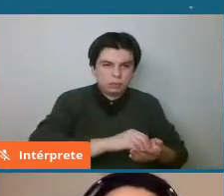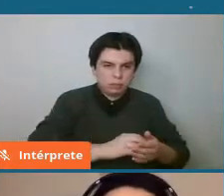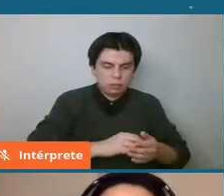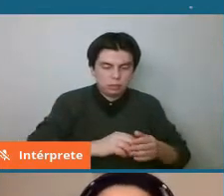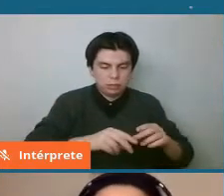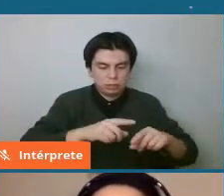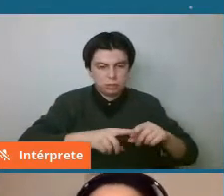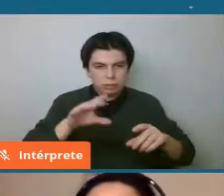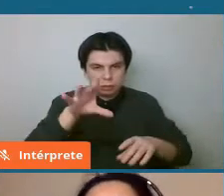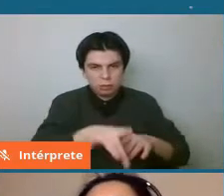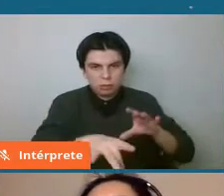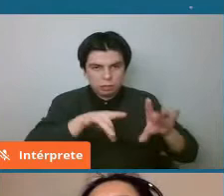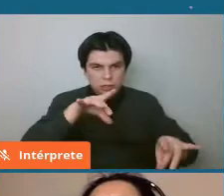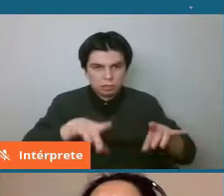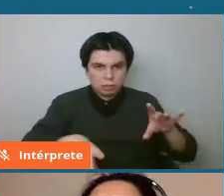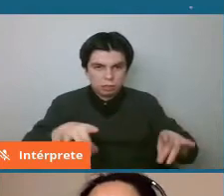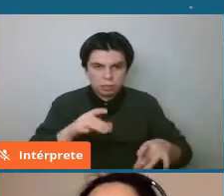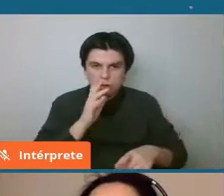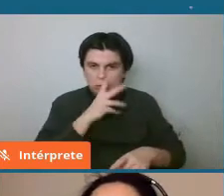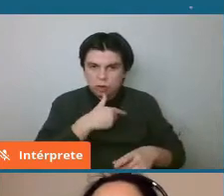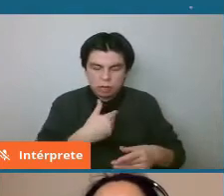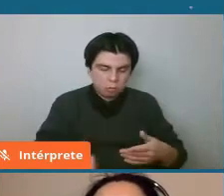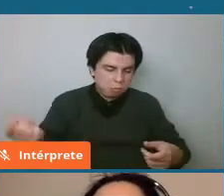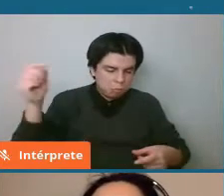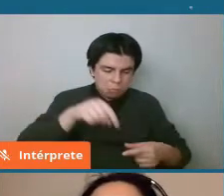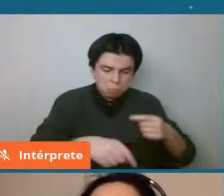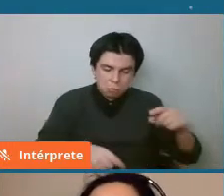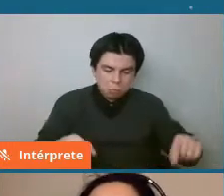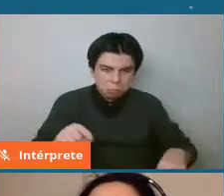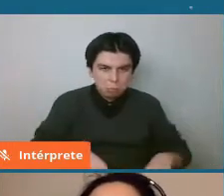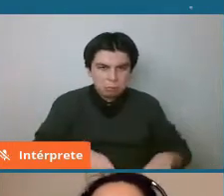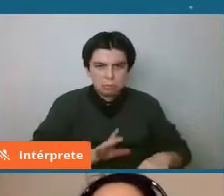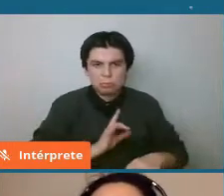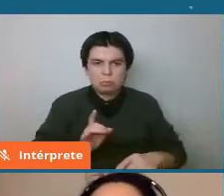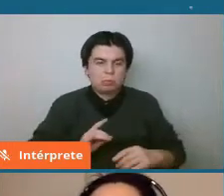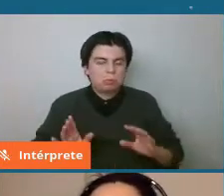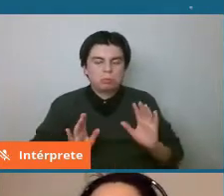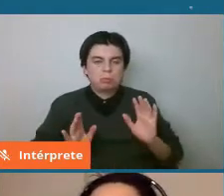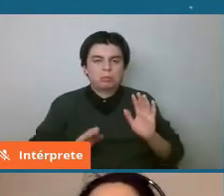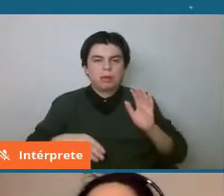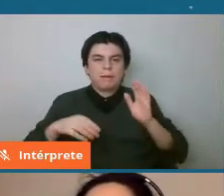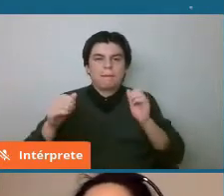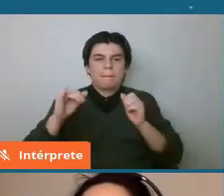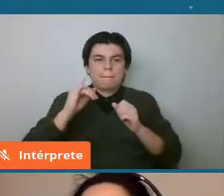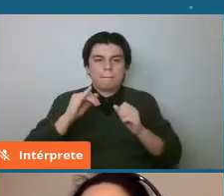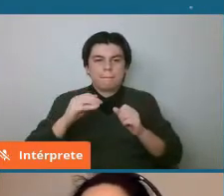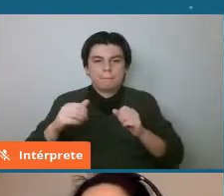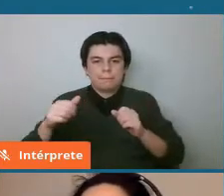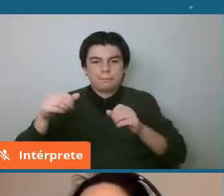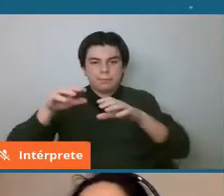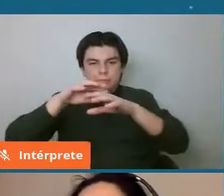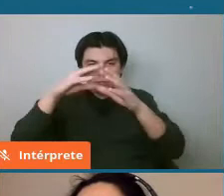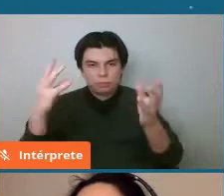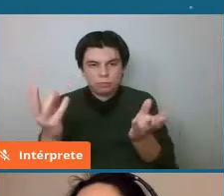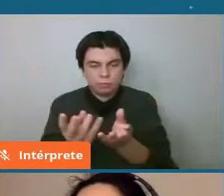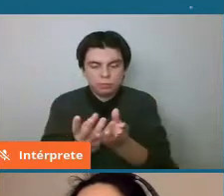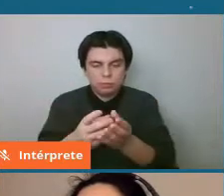o de los que hemos recogido acá en la Tierra, no está dominando el tipo que sí domina en